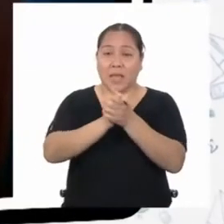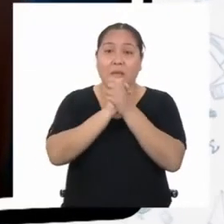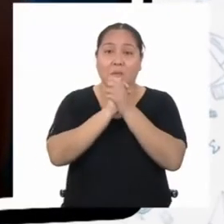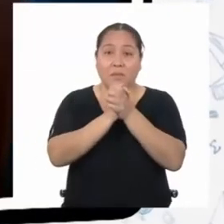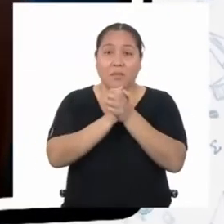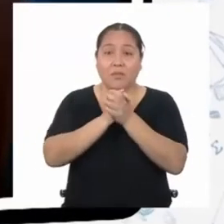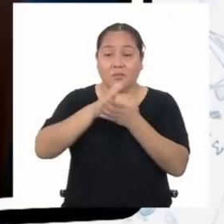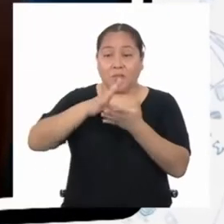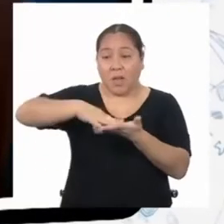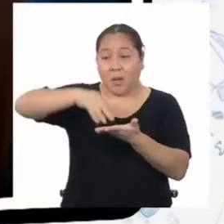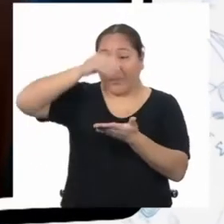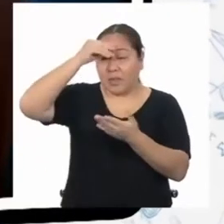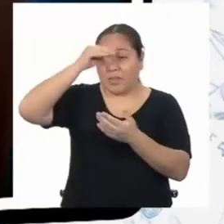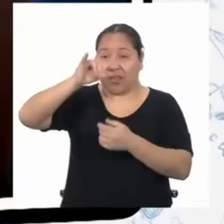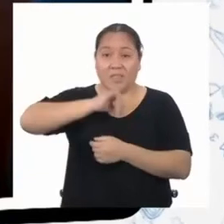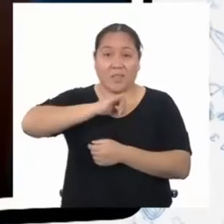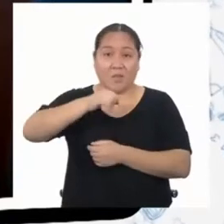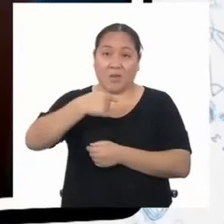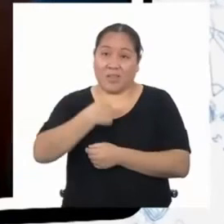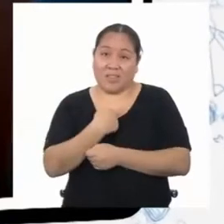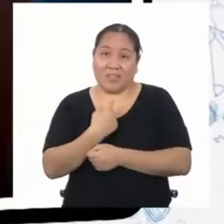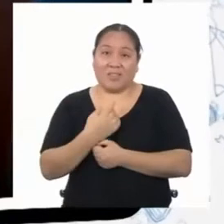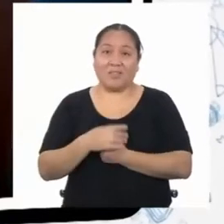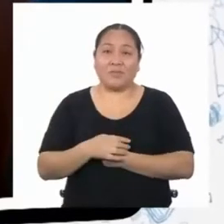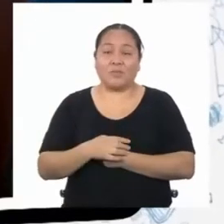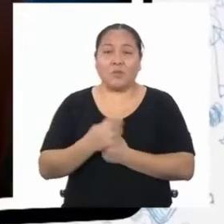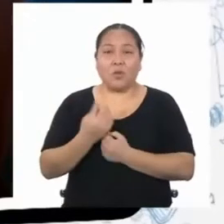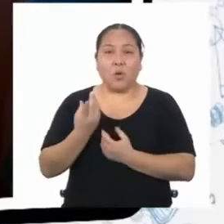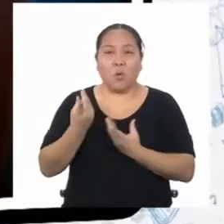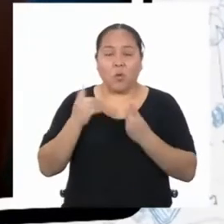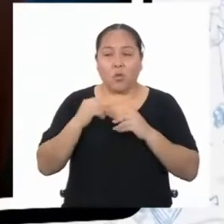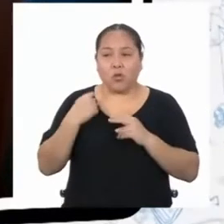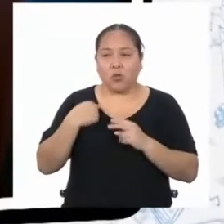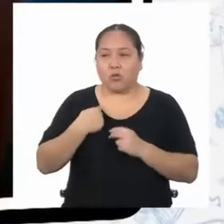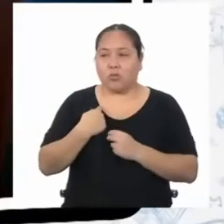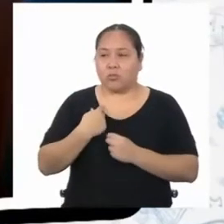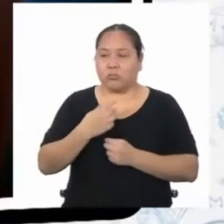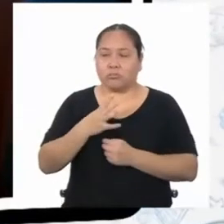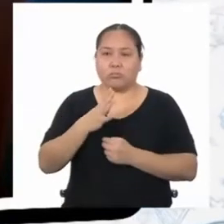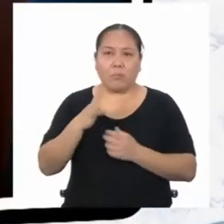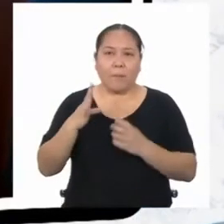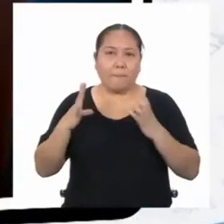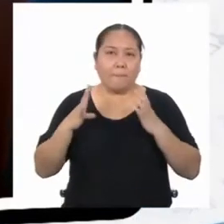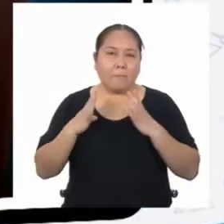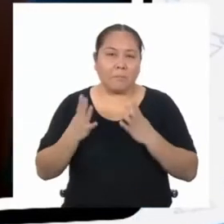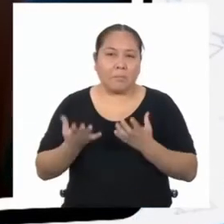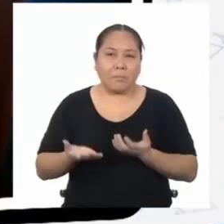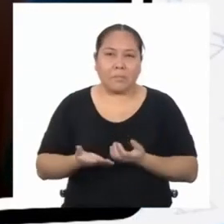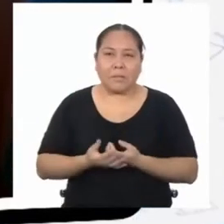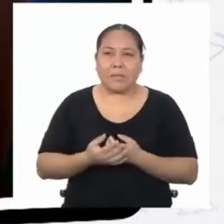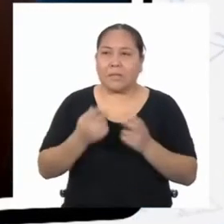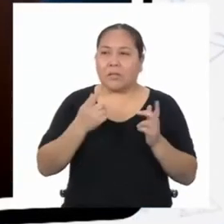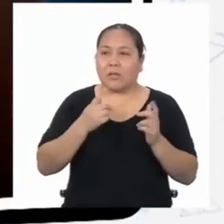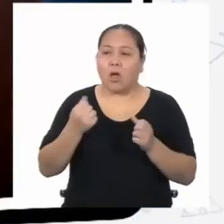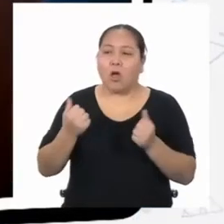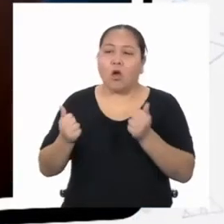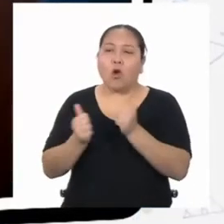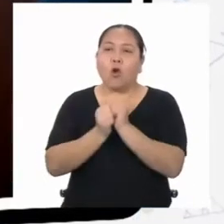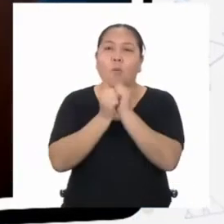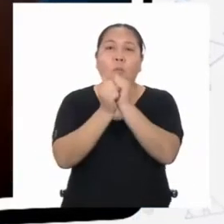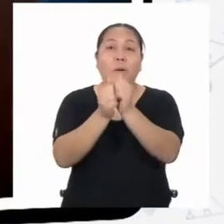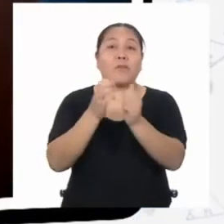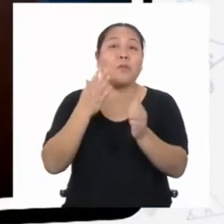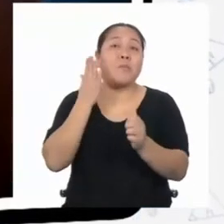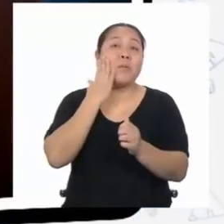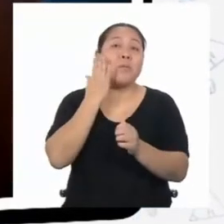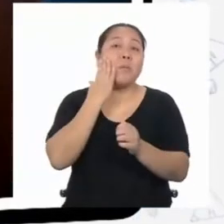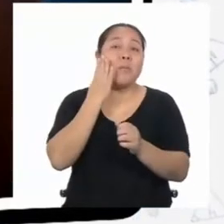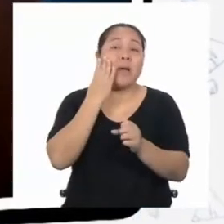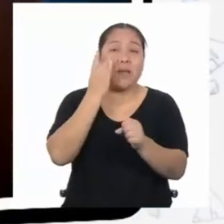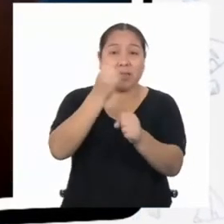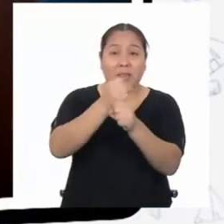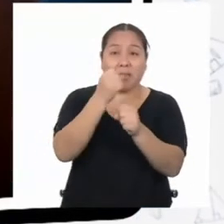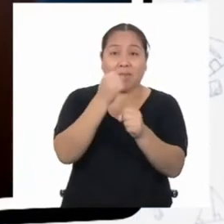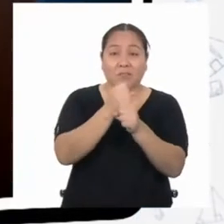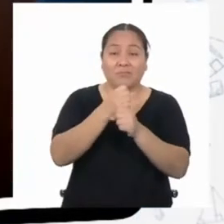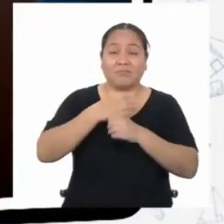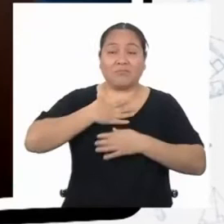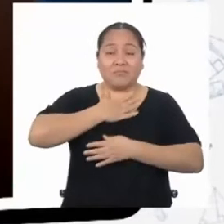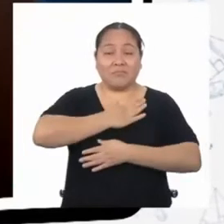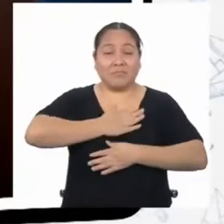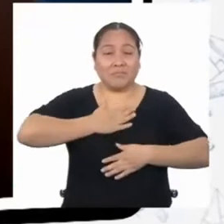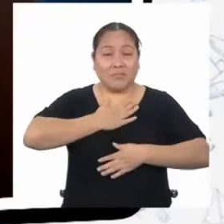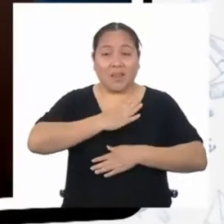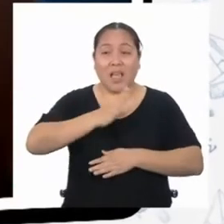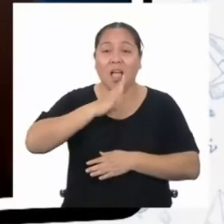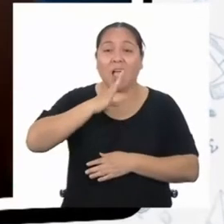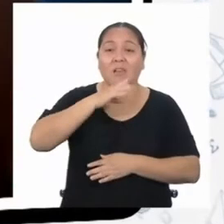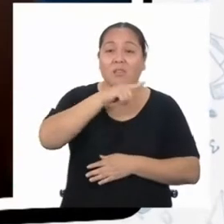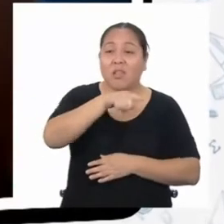aprendiendo al igual que yo. Cuando estoy de vacaciones, siempre acompaño a mi mamá a trabajar en su puesto de mercado. Me divierto mucho